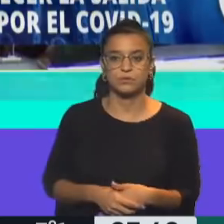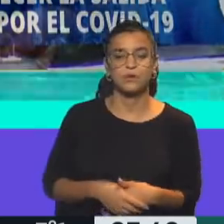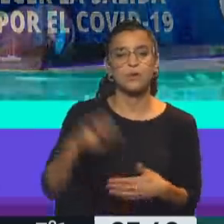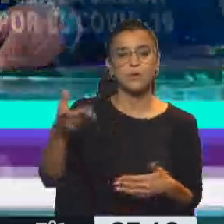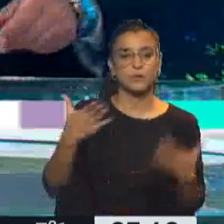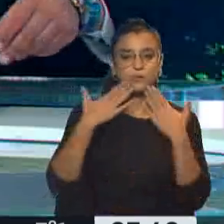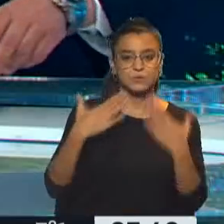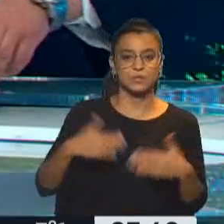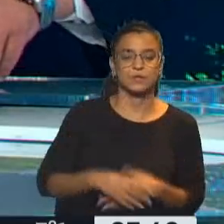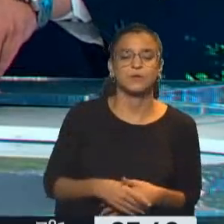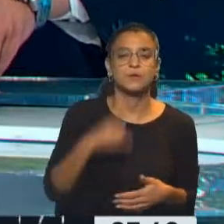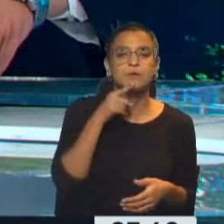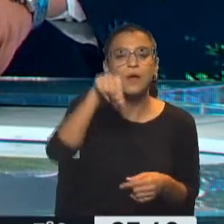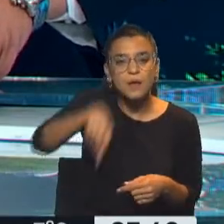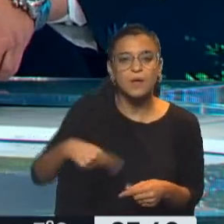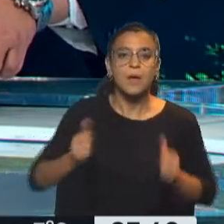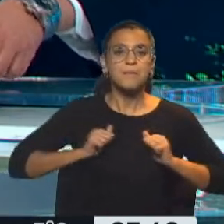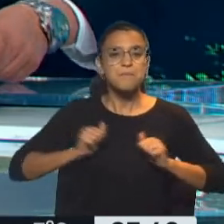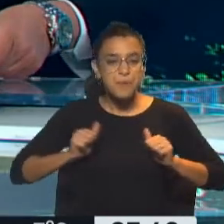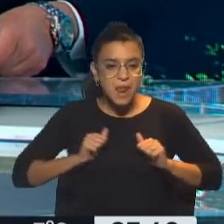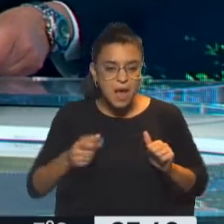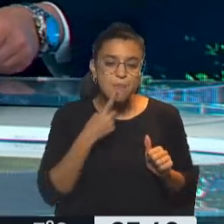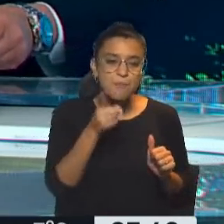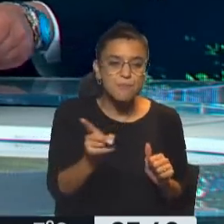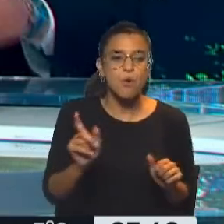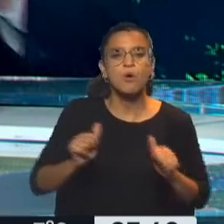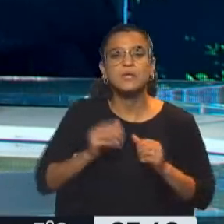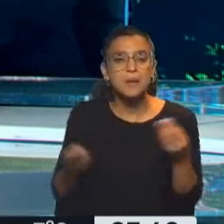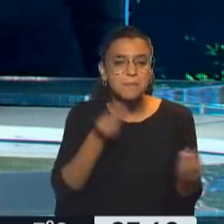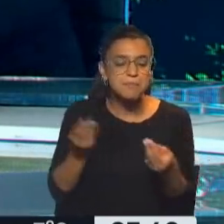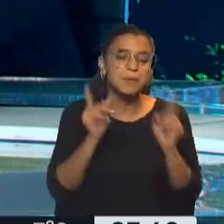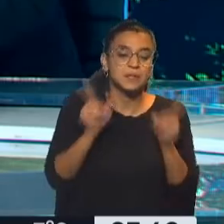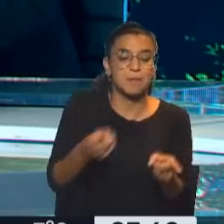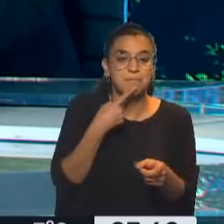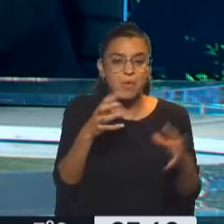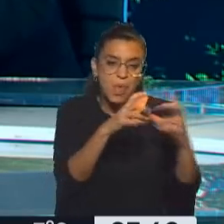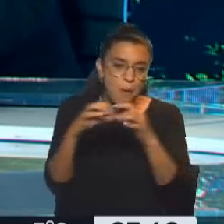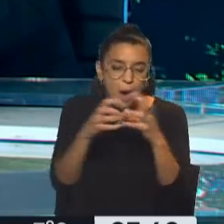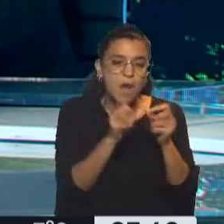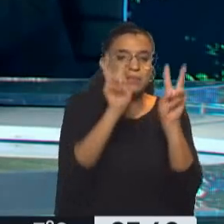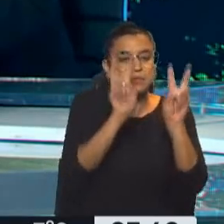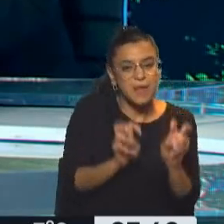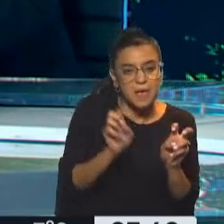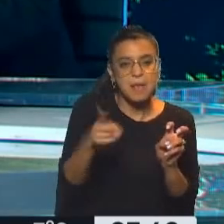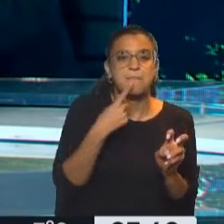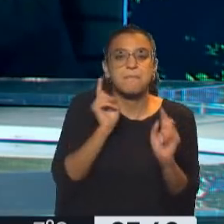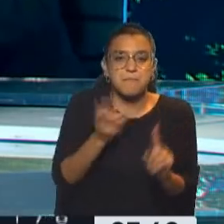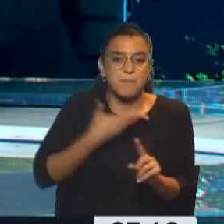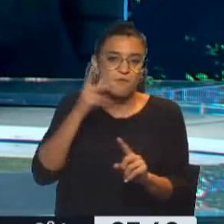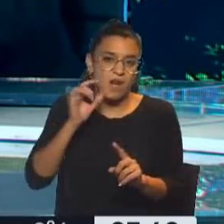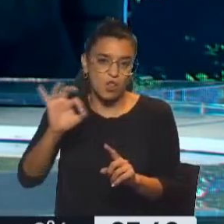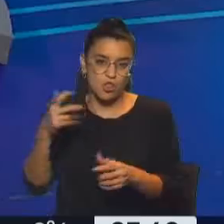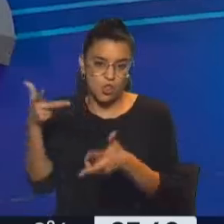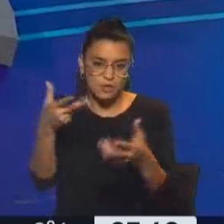Muchísimas gracias, Fer. Nos quedamos entonces con toda la expectativa respecto a lo que ocurrirá y también con este debate y con esta agenda a la que hacía referencia Fernando recién.